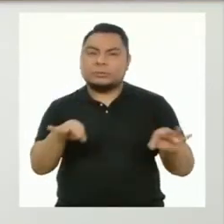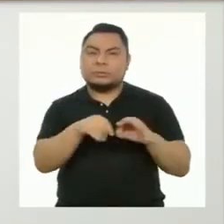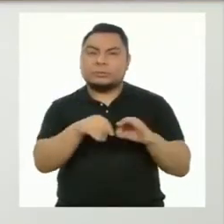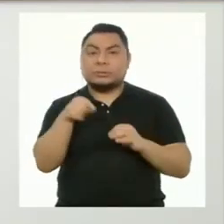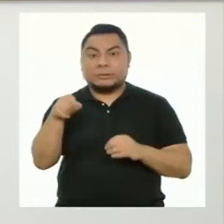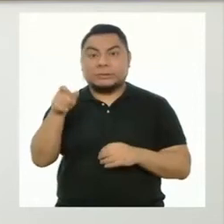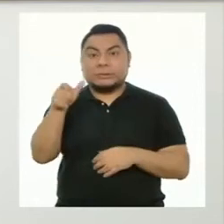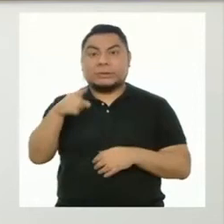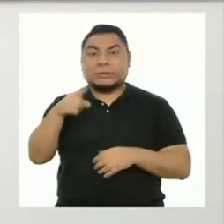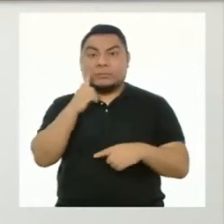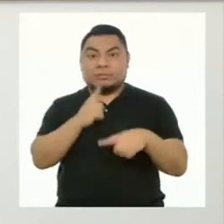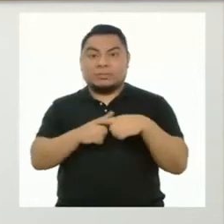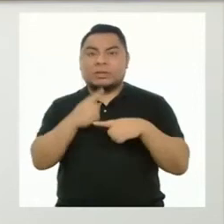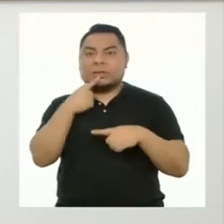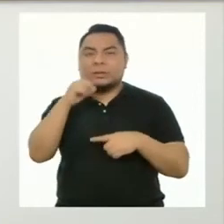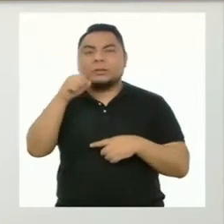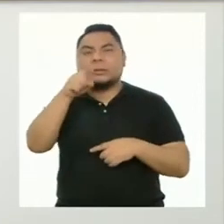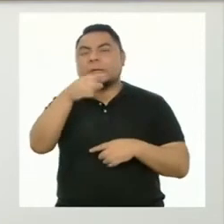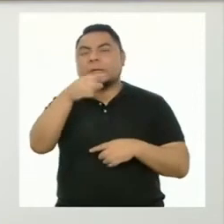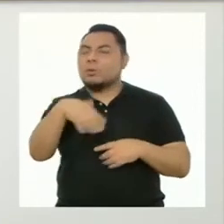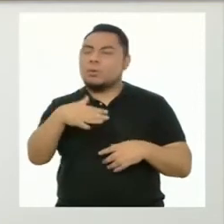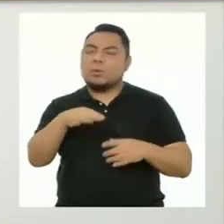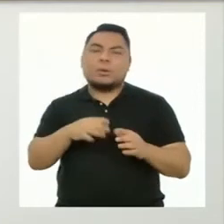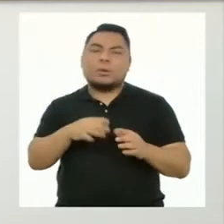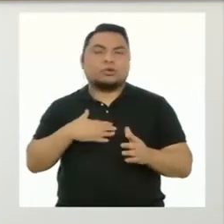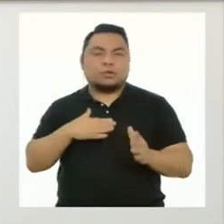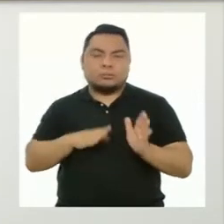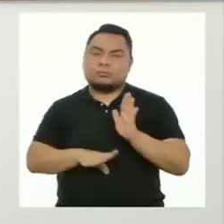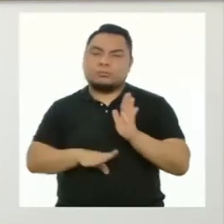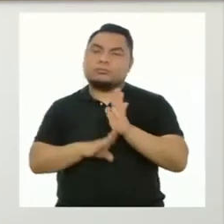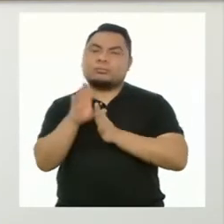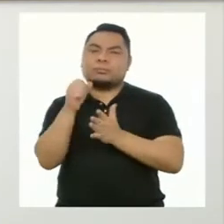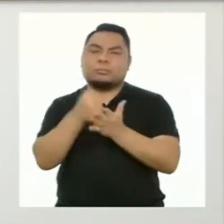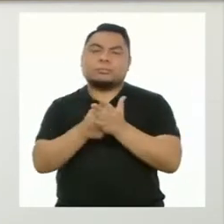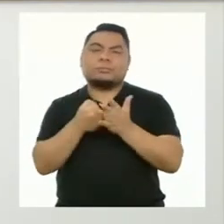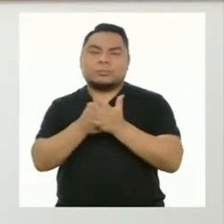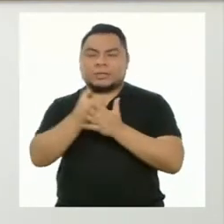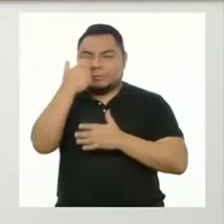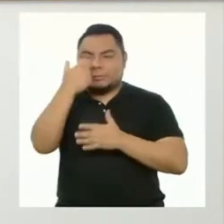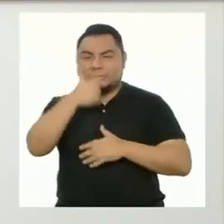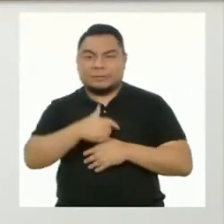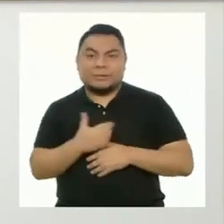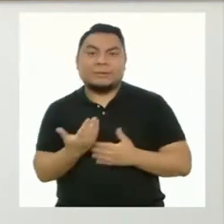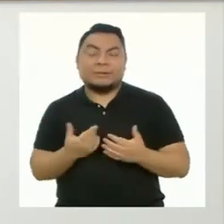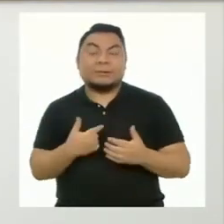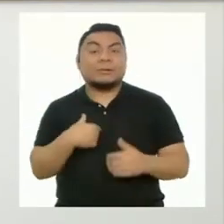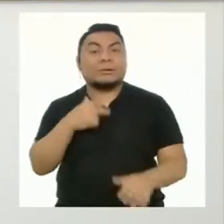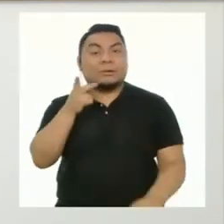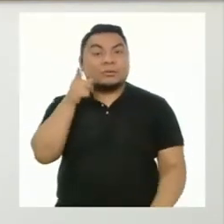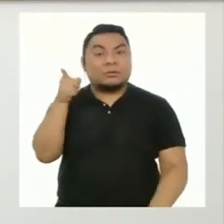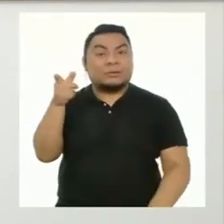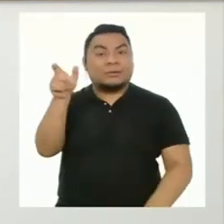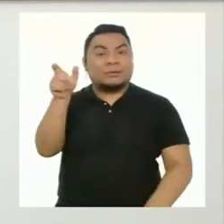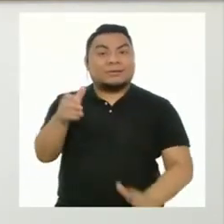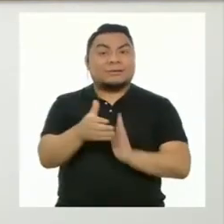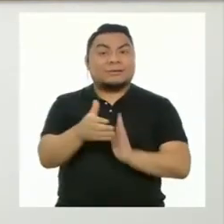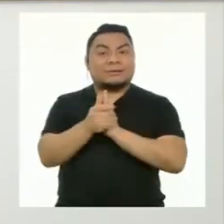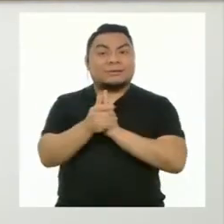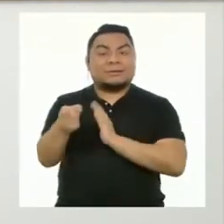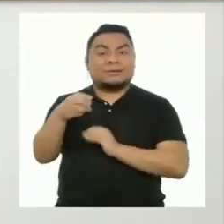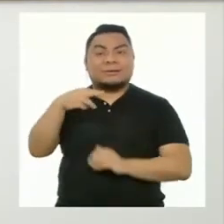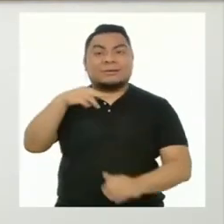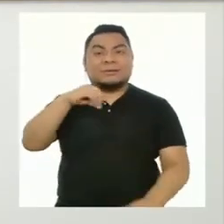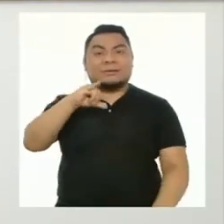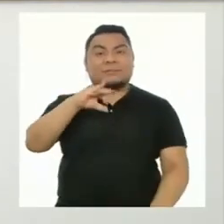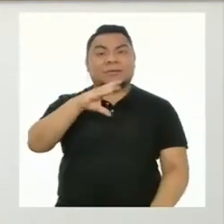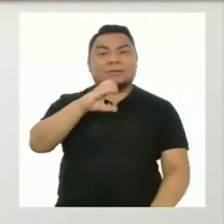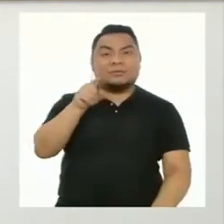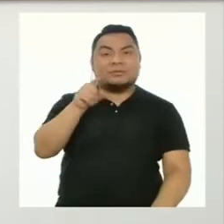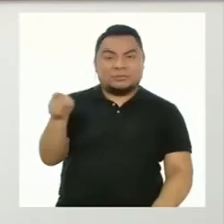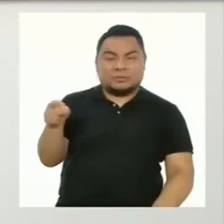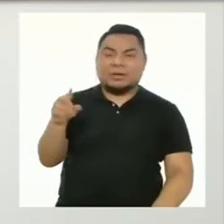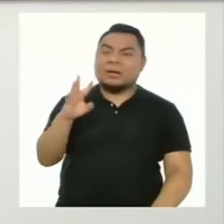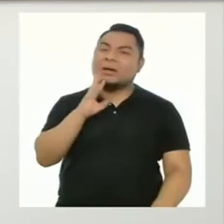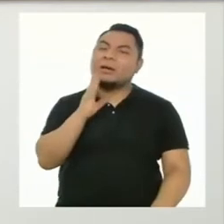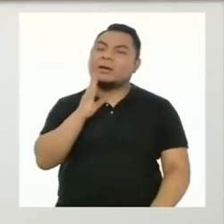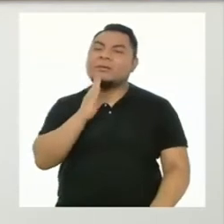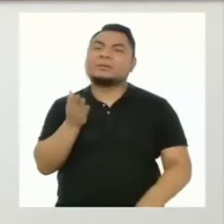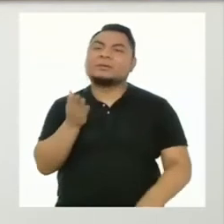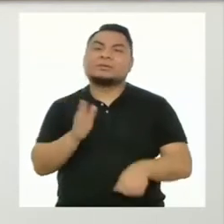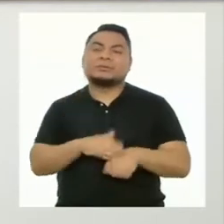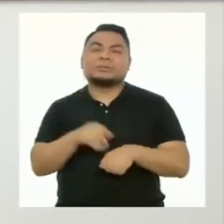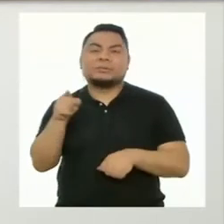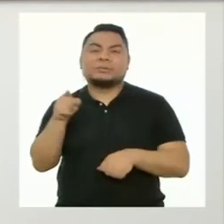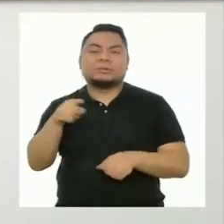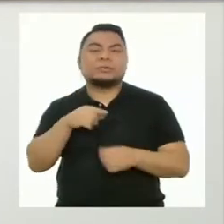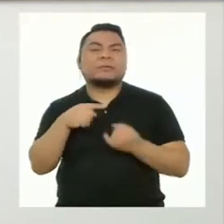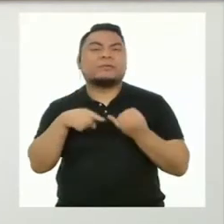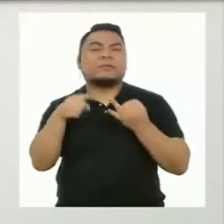como un reto y oportunidad de crecimiento personal. Escuchemos al experto Mirko Padilla, quien nos hablará